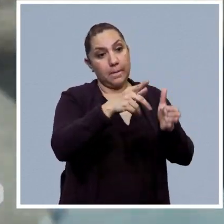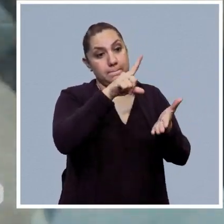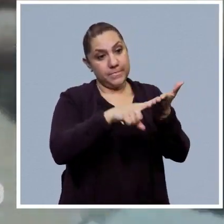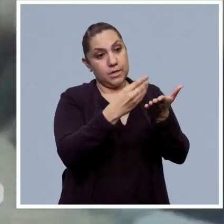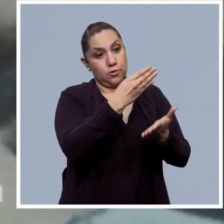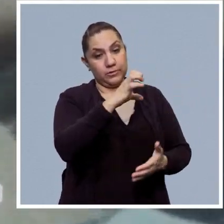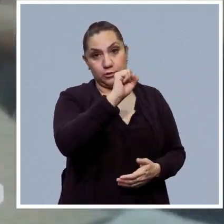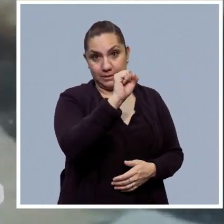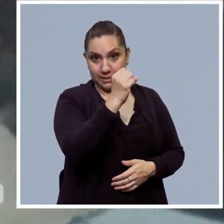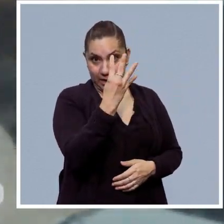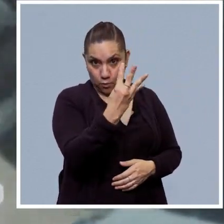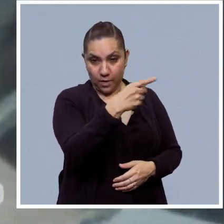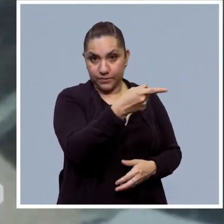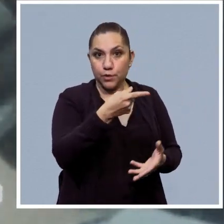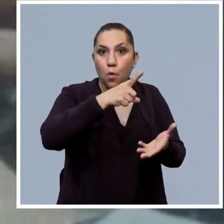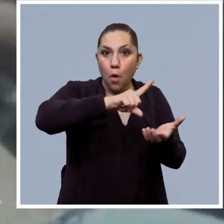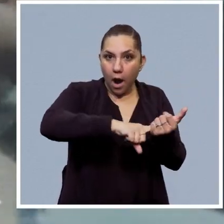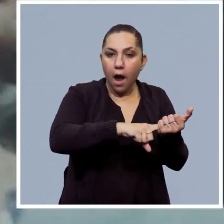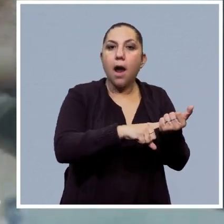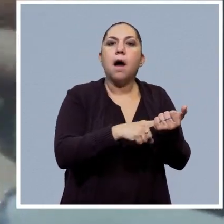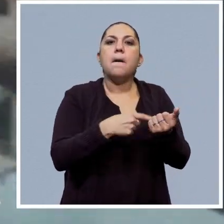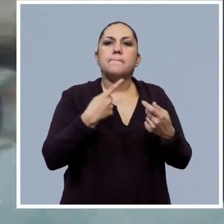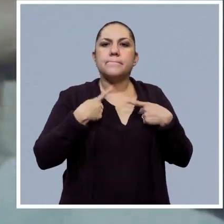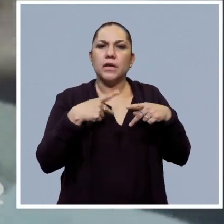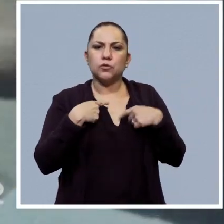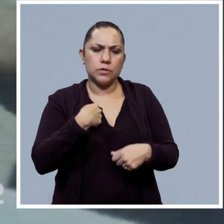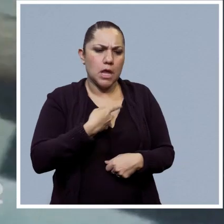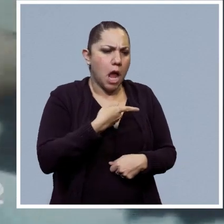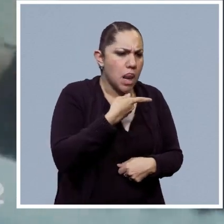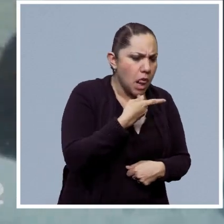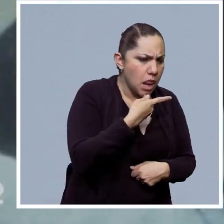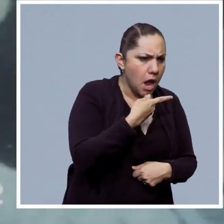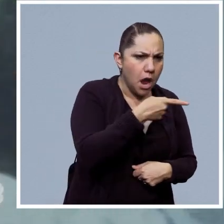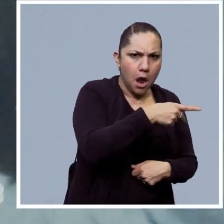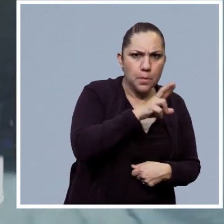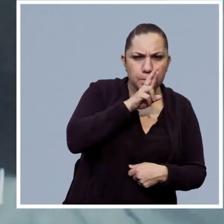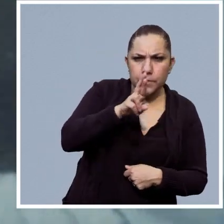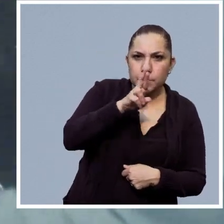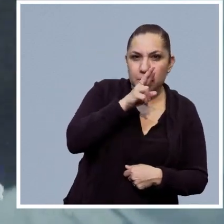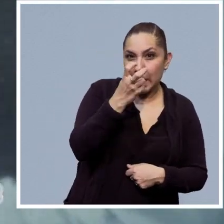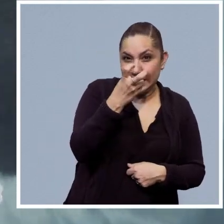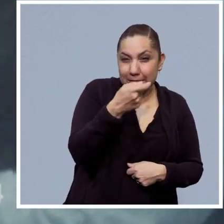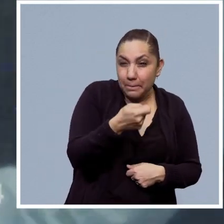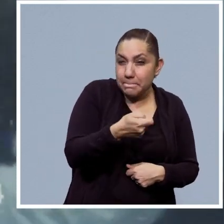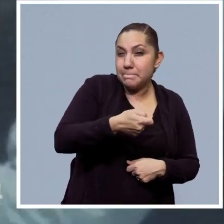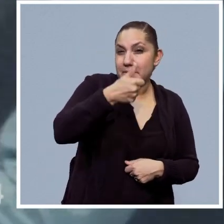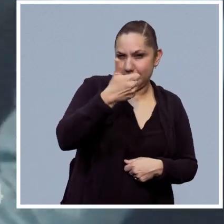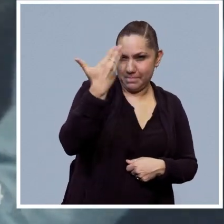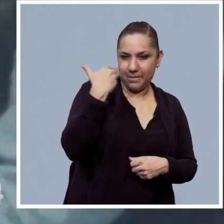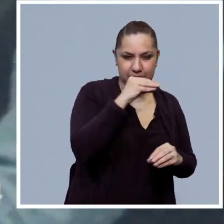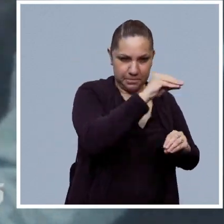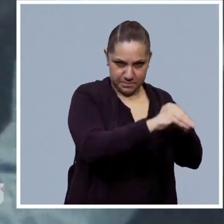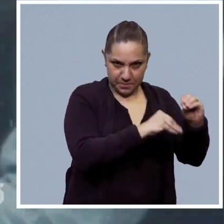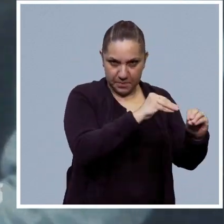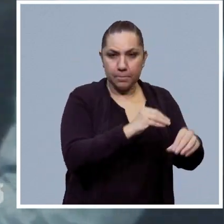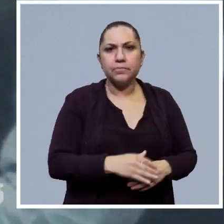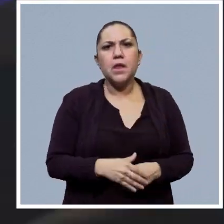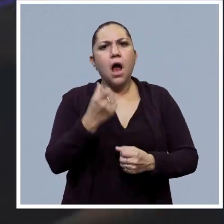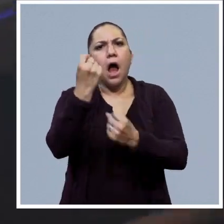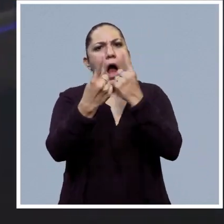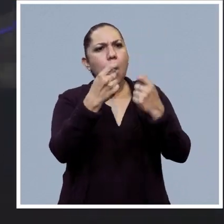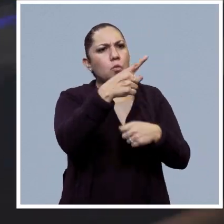el ELISA de 1964, que fue de los primeros en simular una conversación entre un usuario y una máquina.